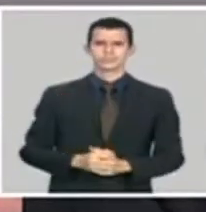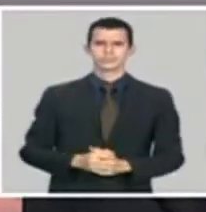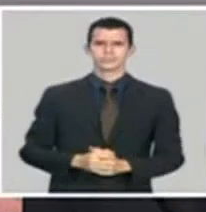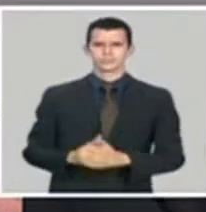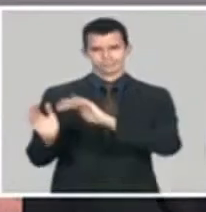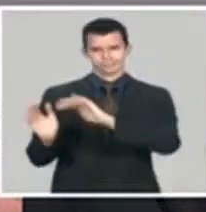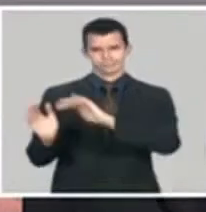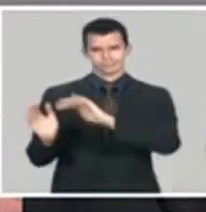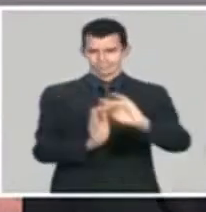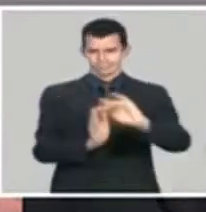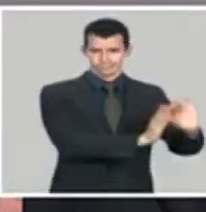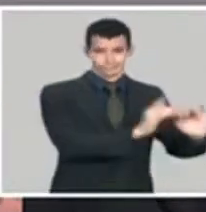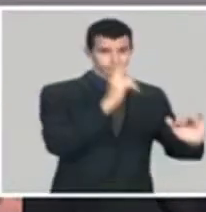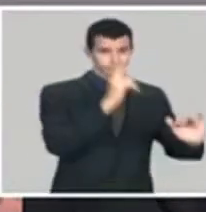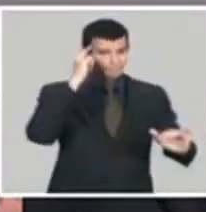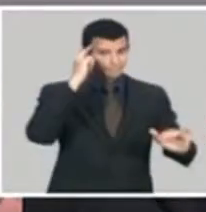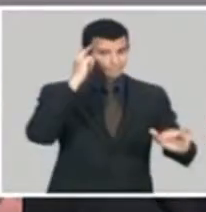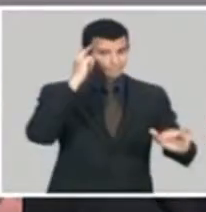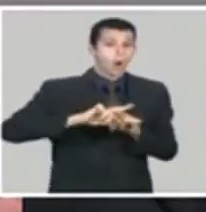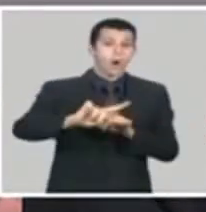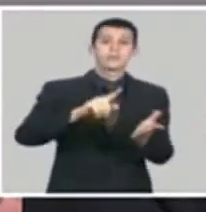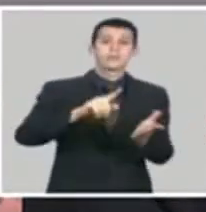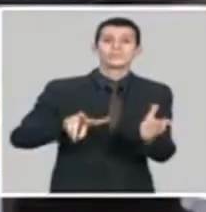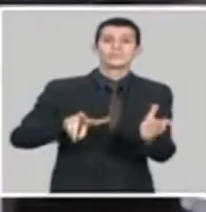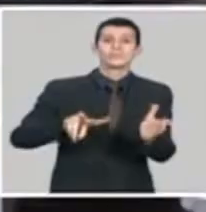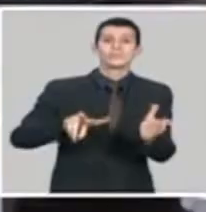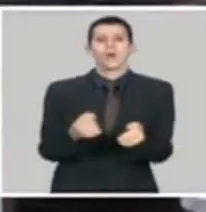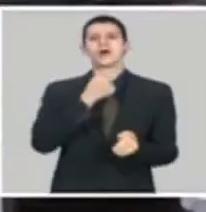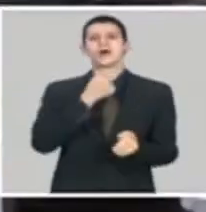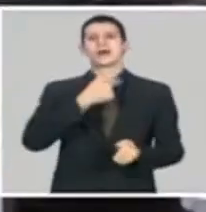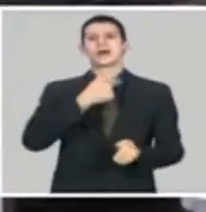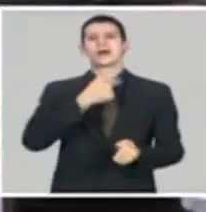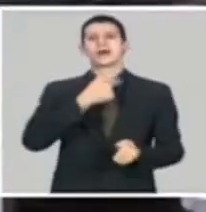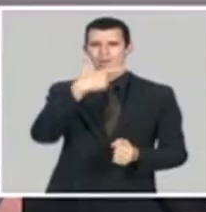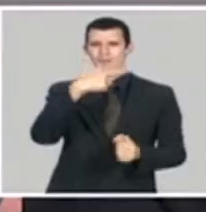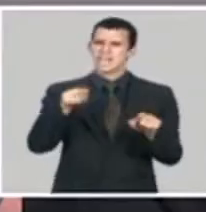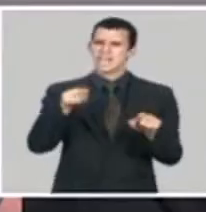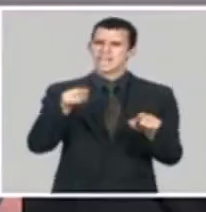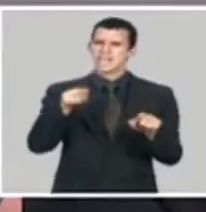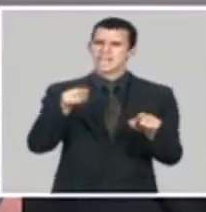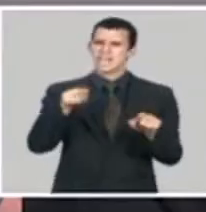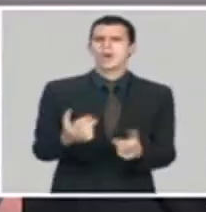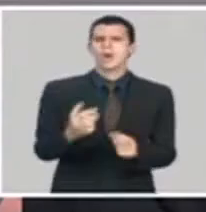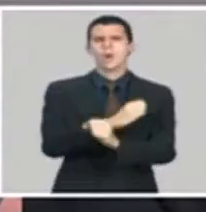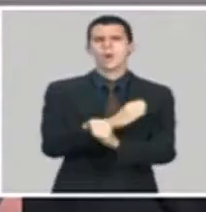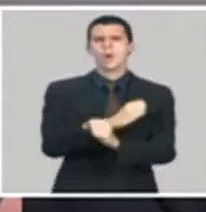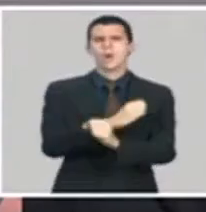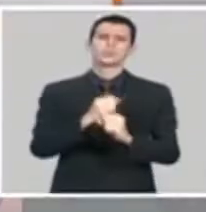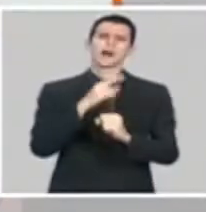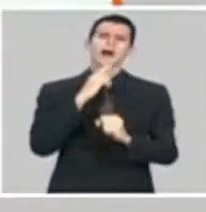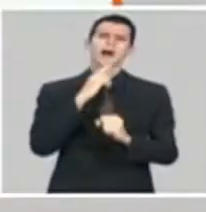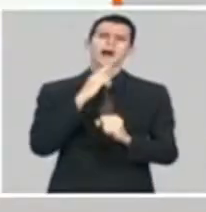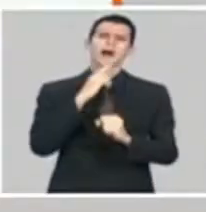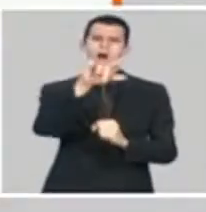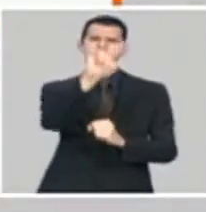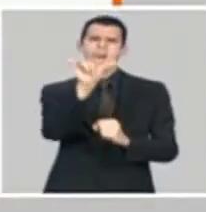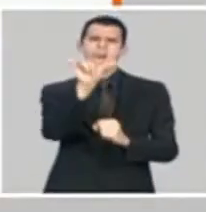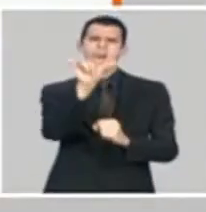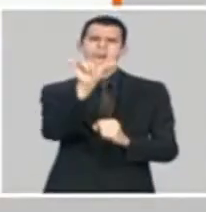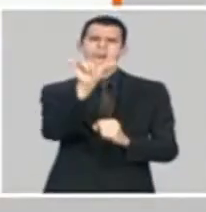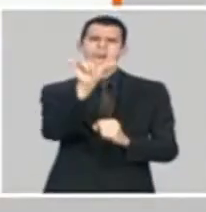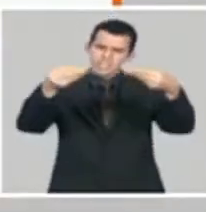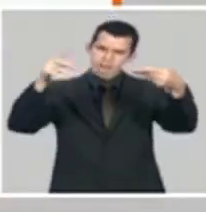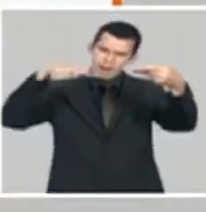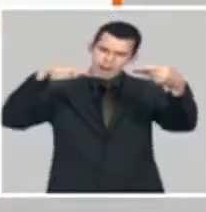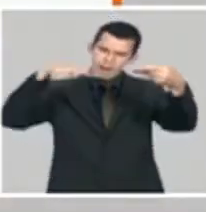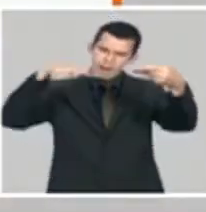hay muchas provincias que dependen del agua subterránea. Ciego, por ejemplo. Hay de los principales, 101 cuencas, 60 están en descenso.